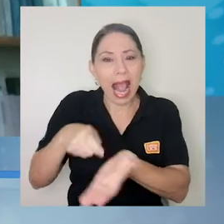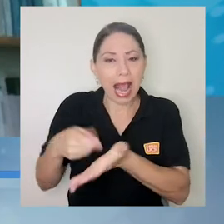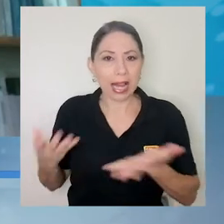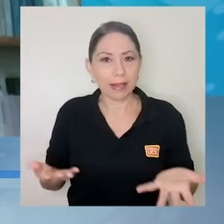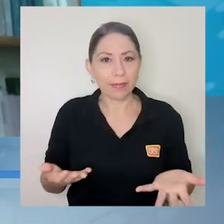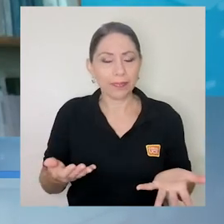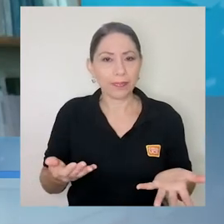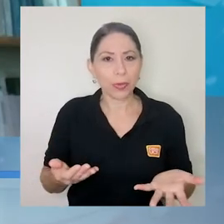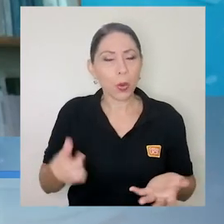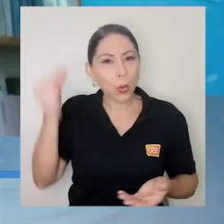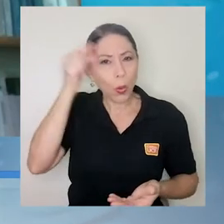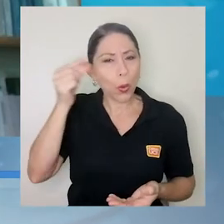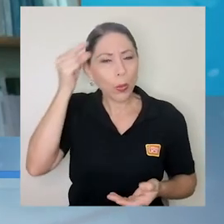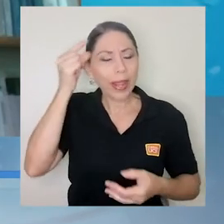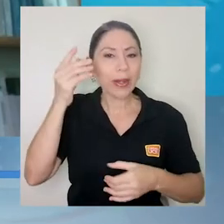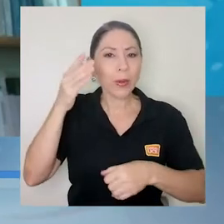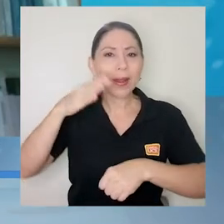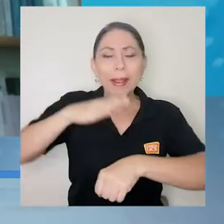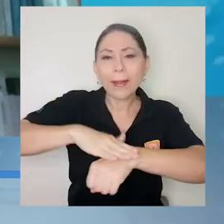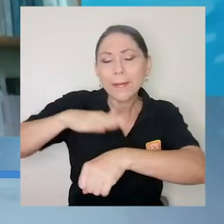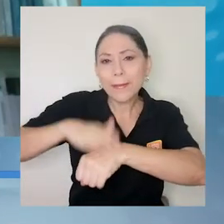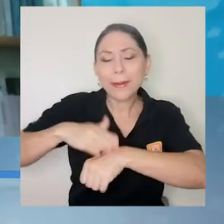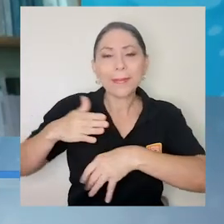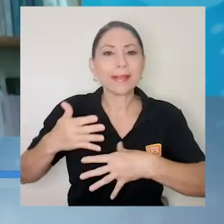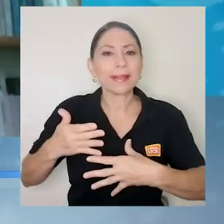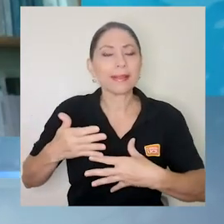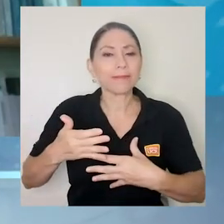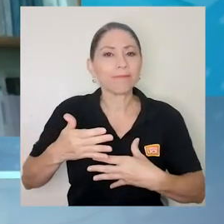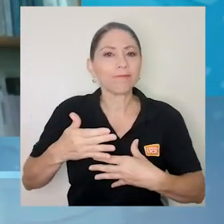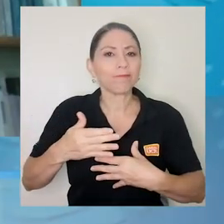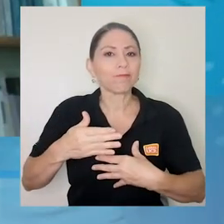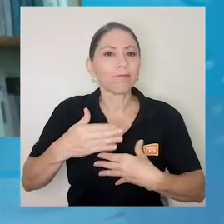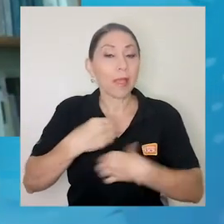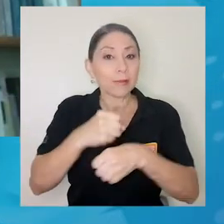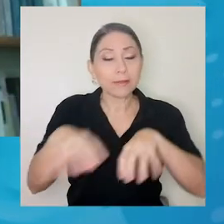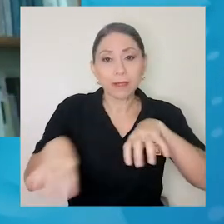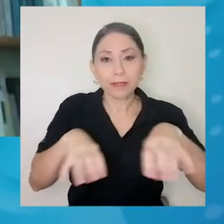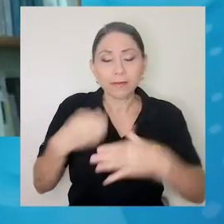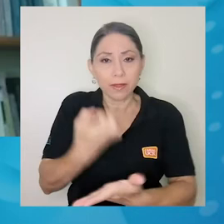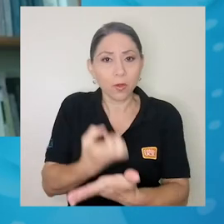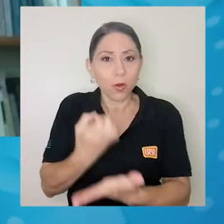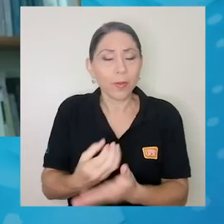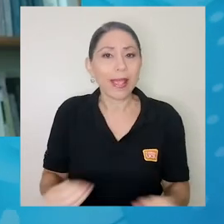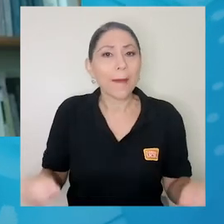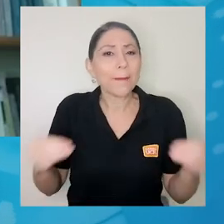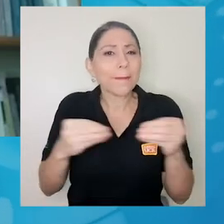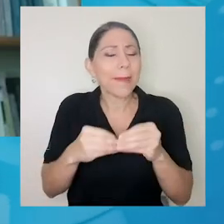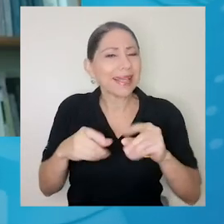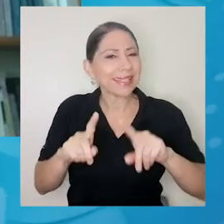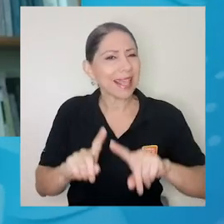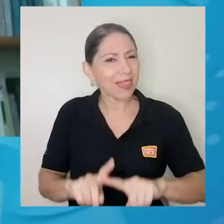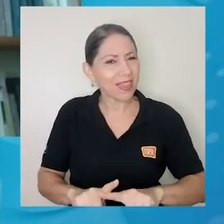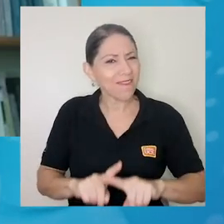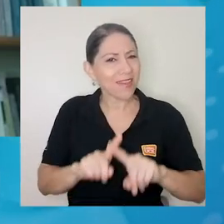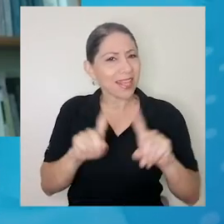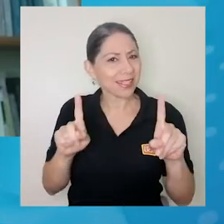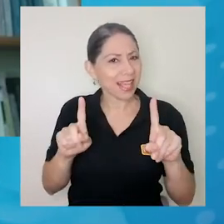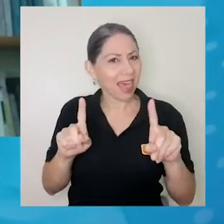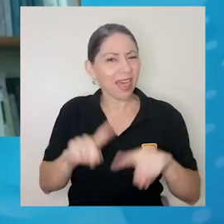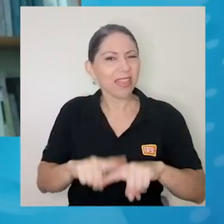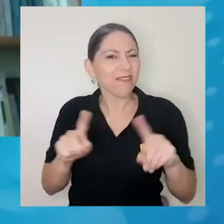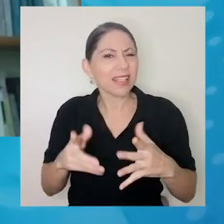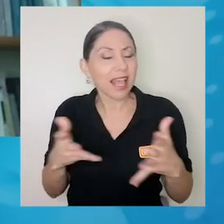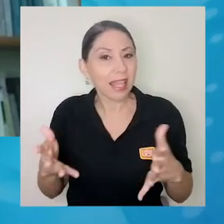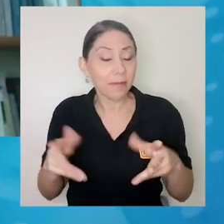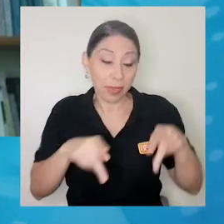un gobierno que permita hacer una actividad económica mucho más diferenciada entre las